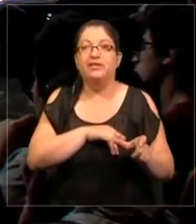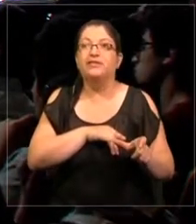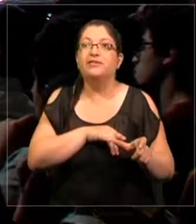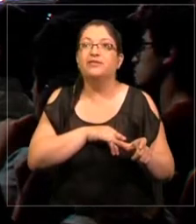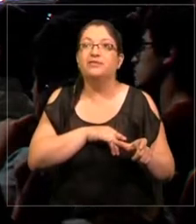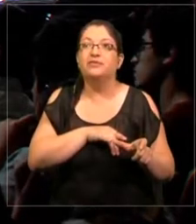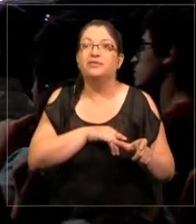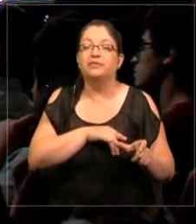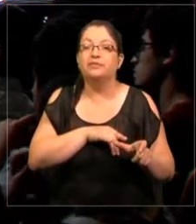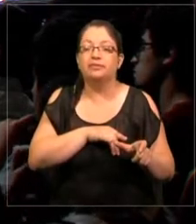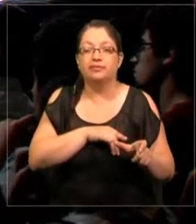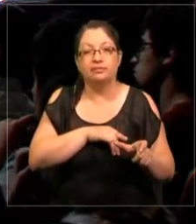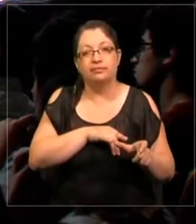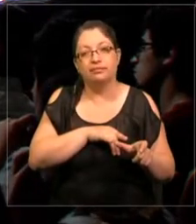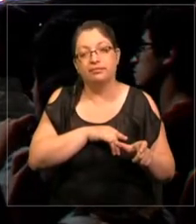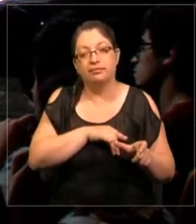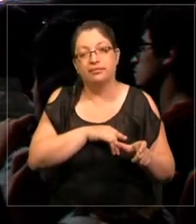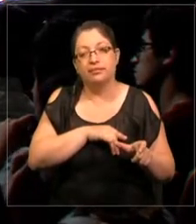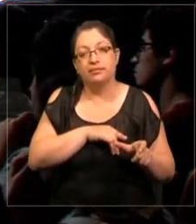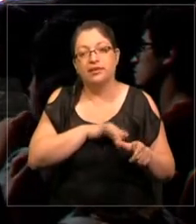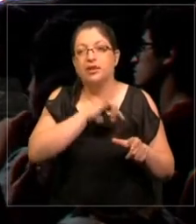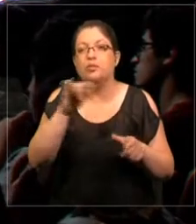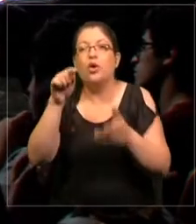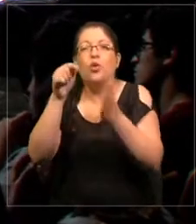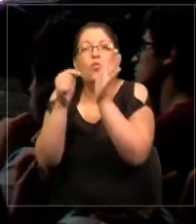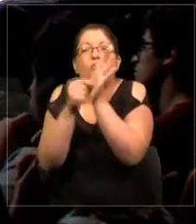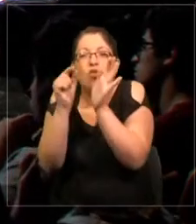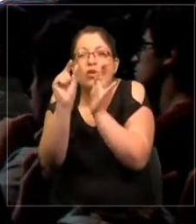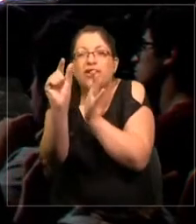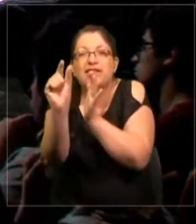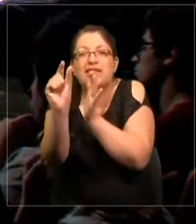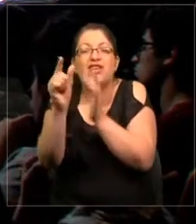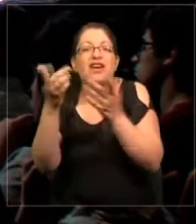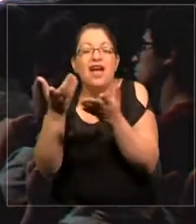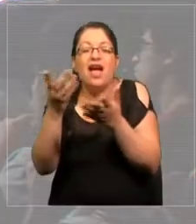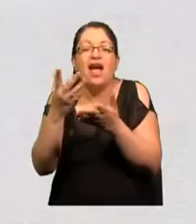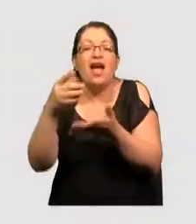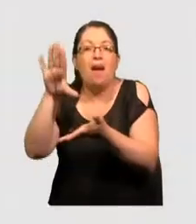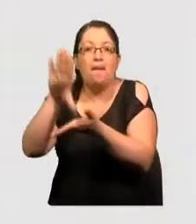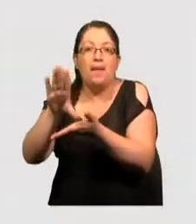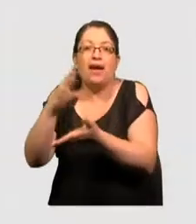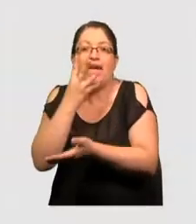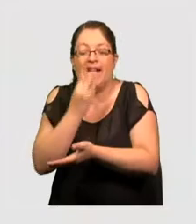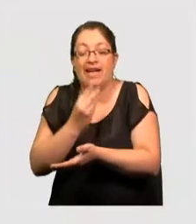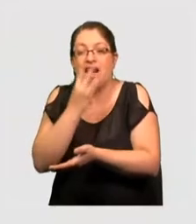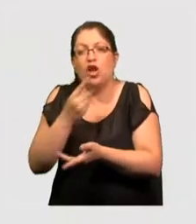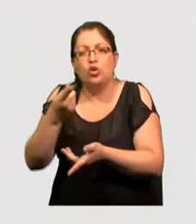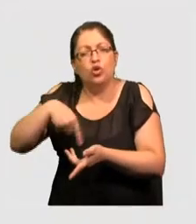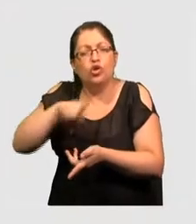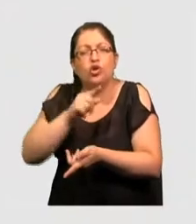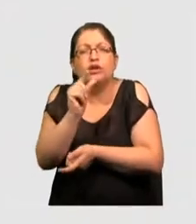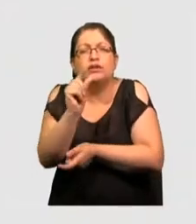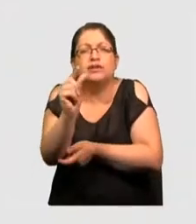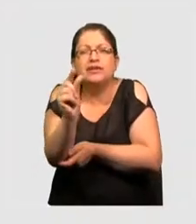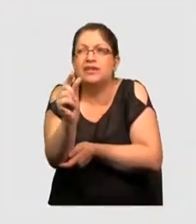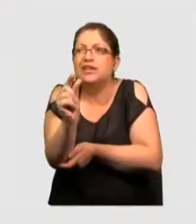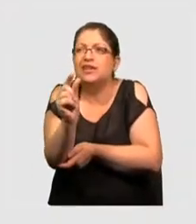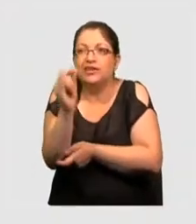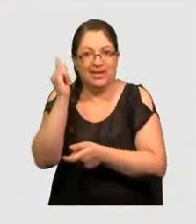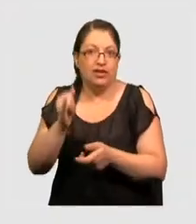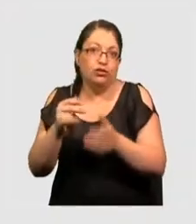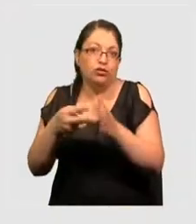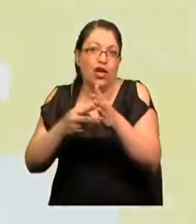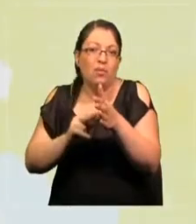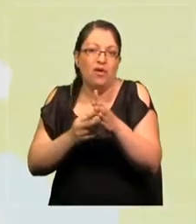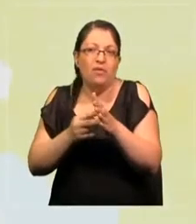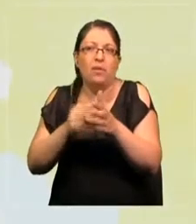punto ahí en la izquierda es Israel. Entonces somos muy pequeños, pero sí tenemos problemas,